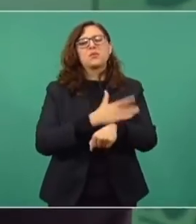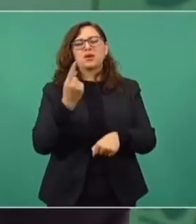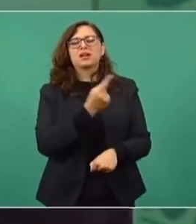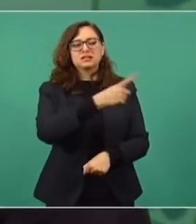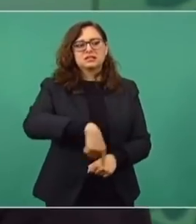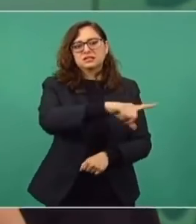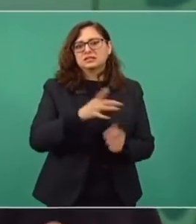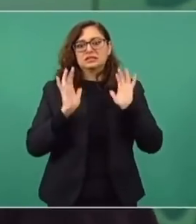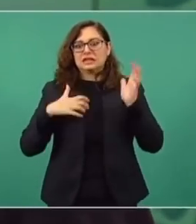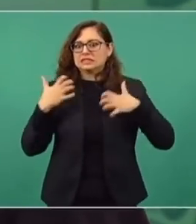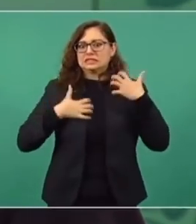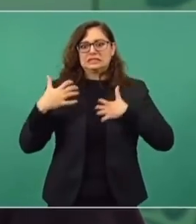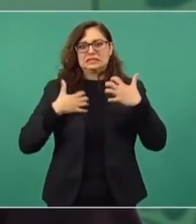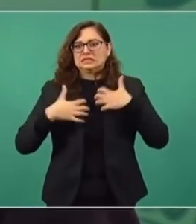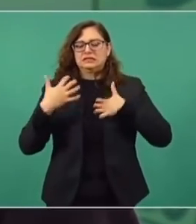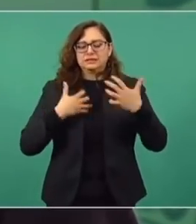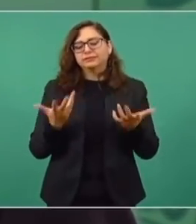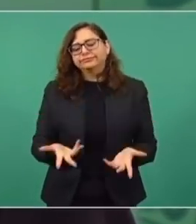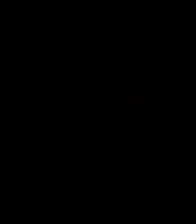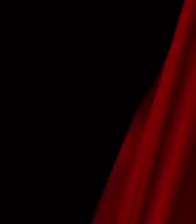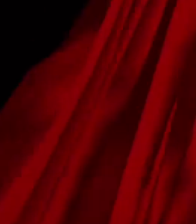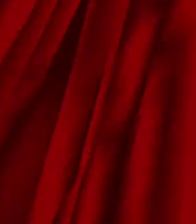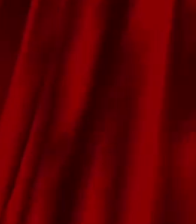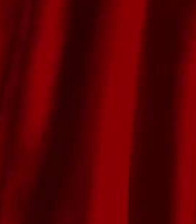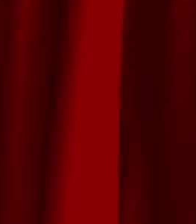que se dedicaban a aplaudirle al régimen.